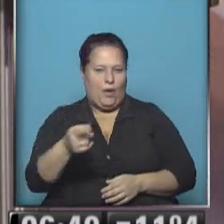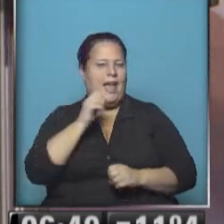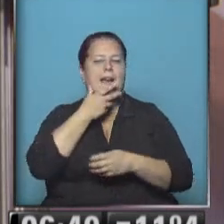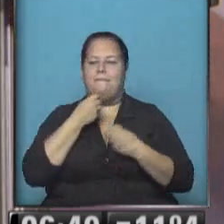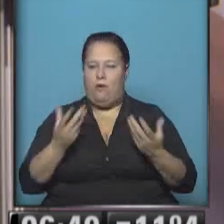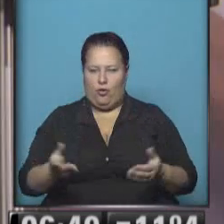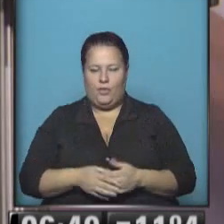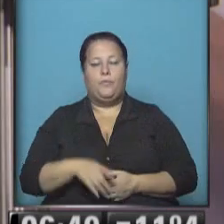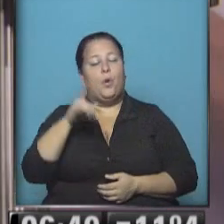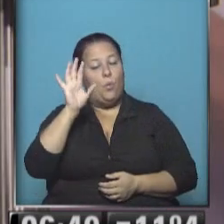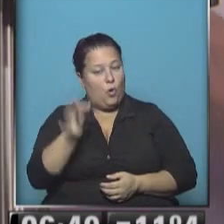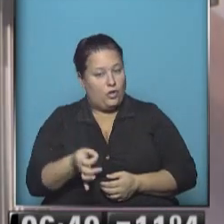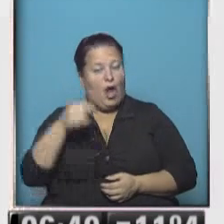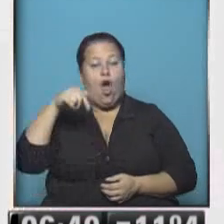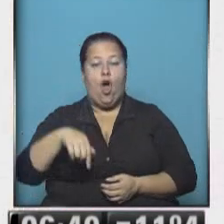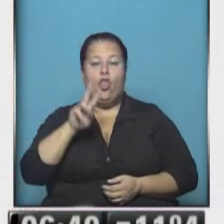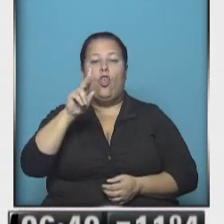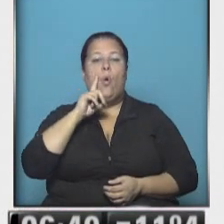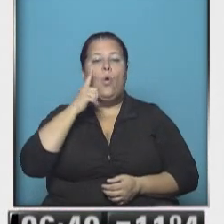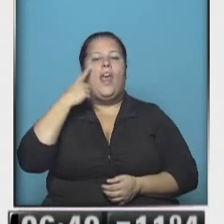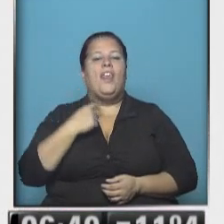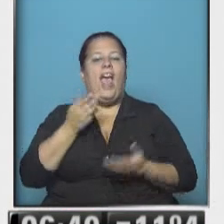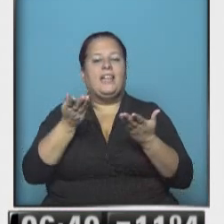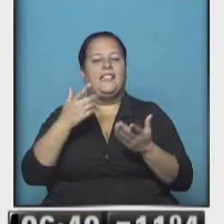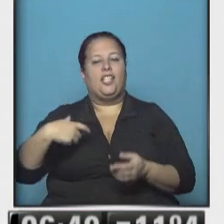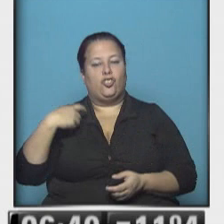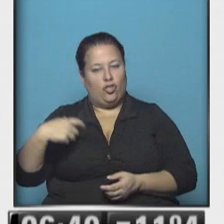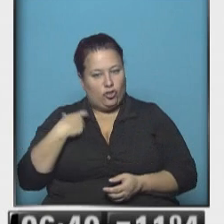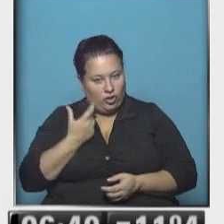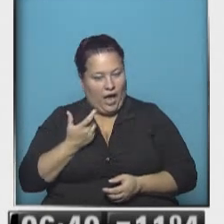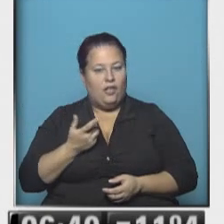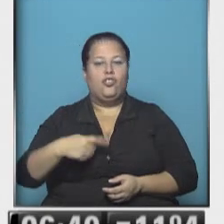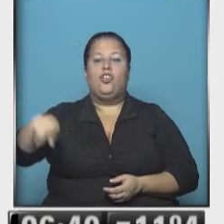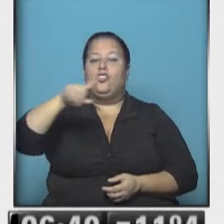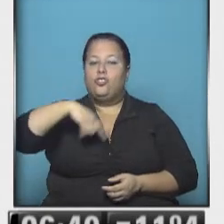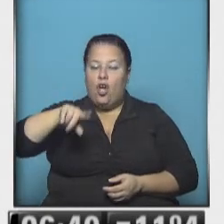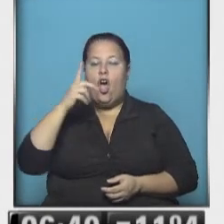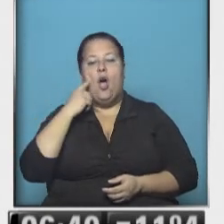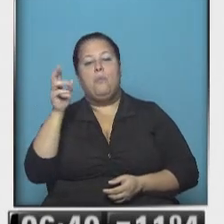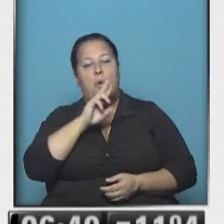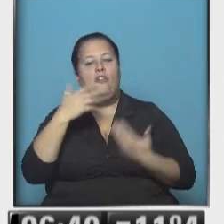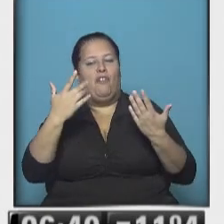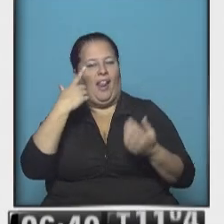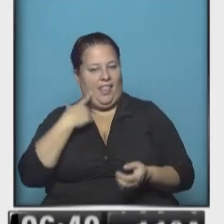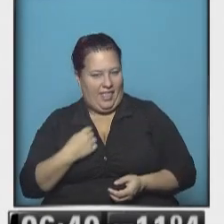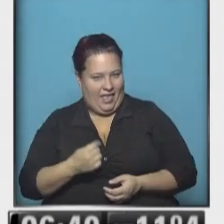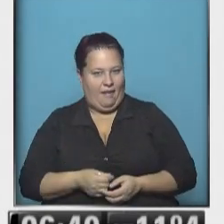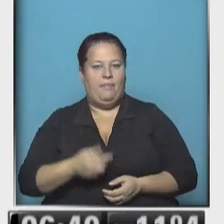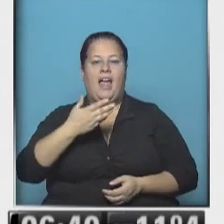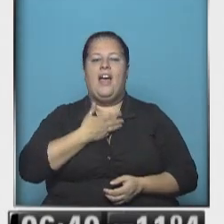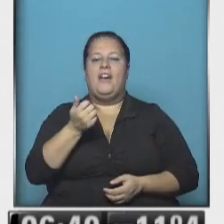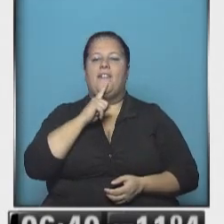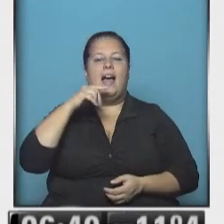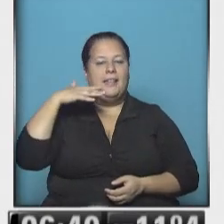diosa. Vos sabés, Nadia, que hoy es el día del asistente social, así que a todos ellos y ella, feliz día. Fátima